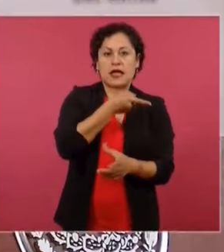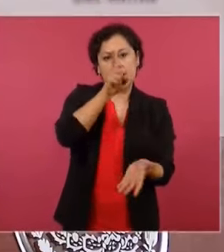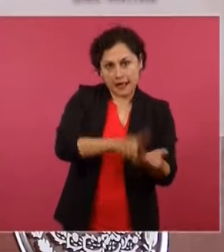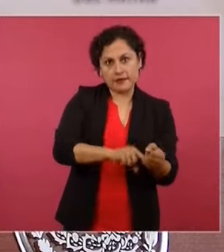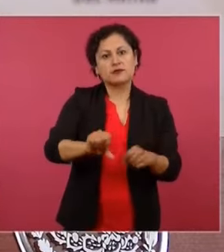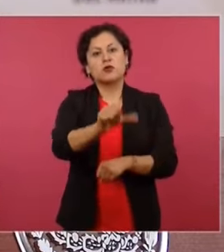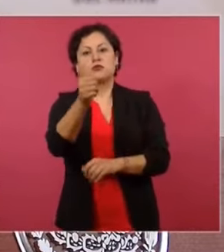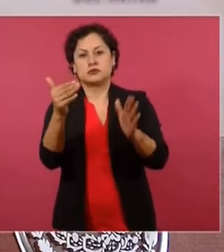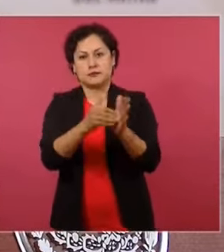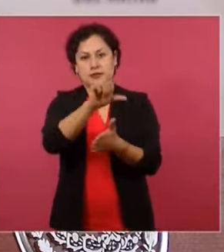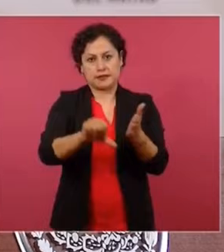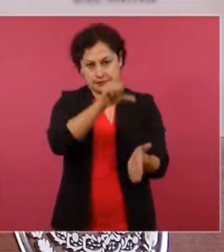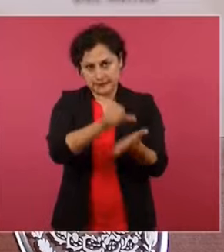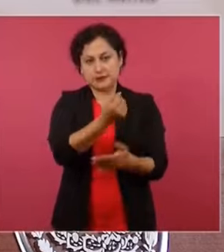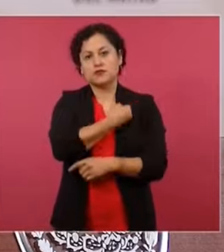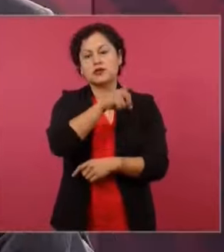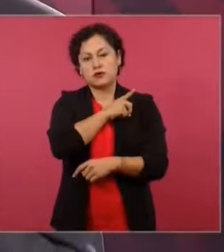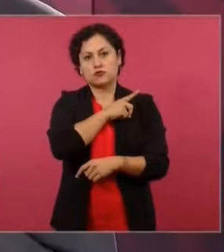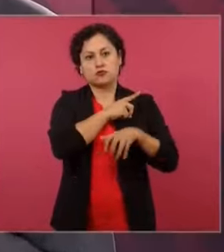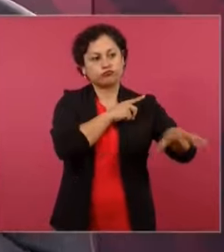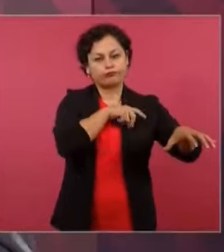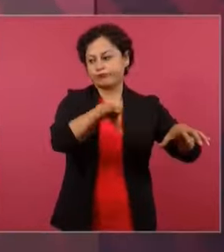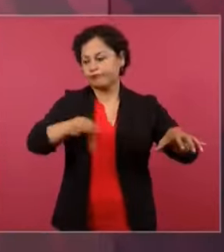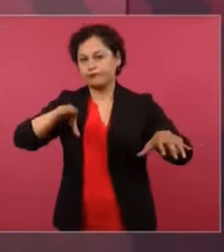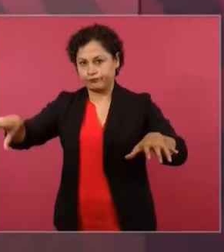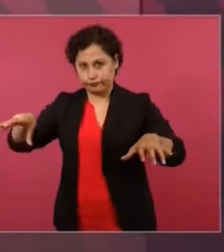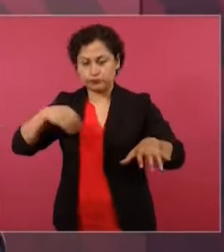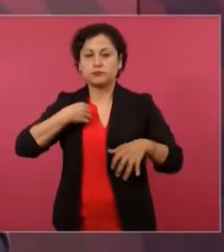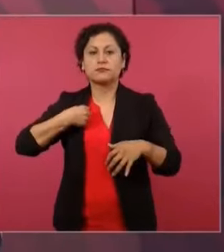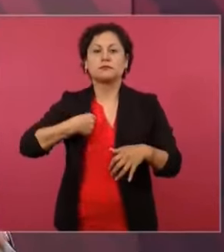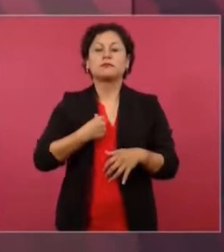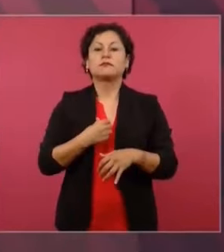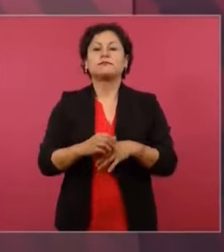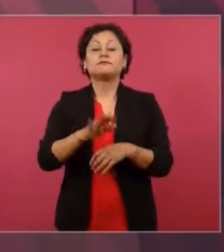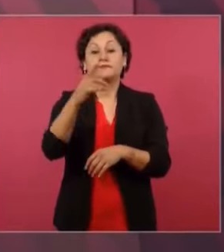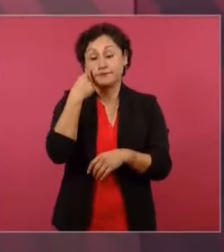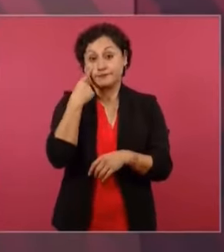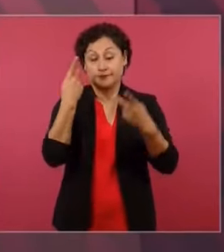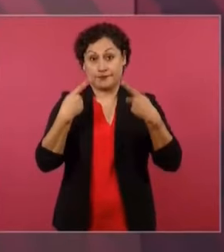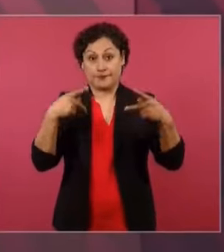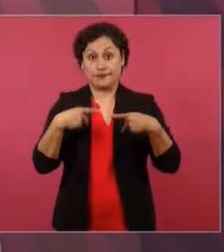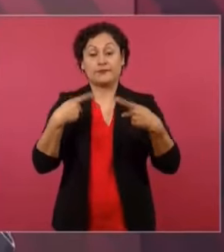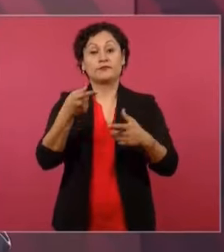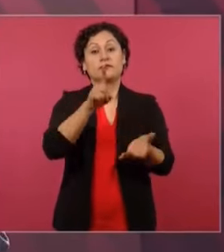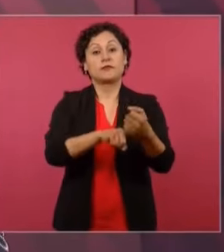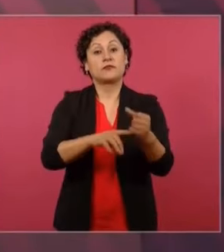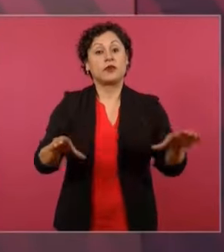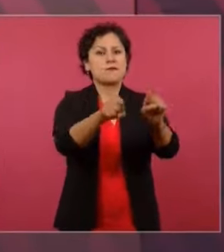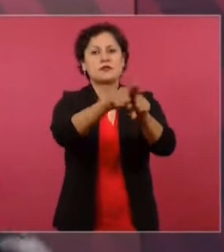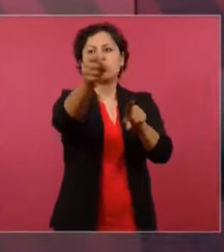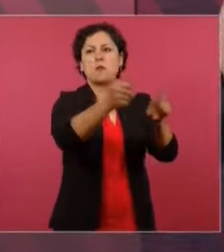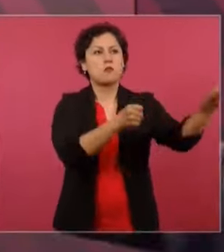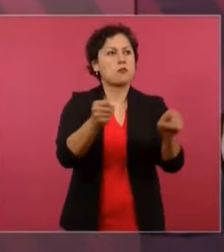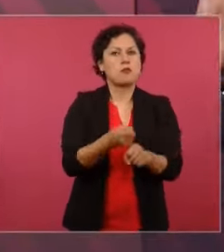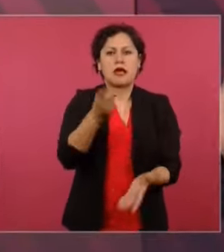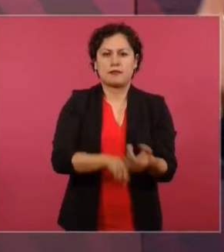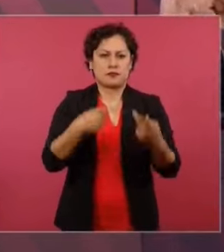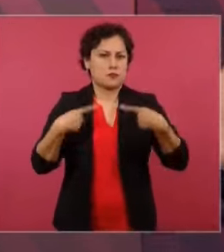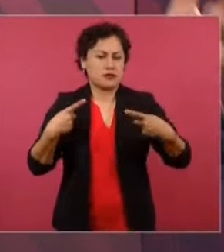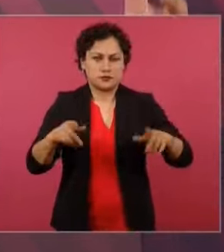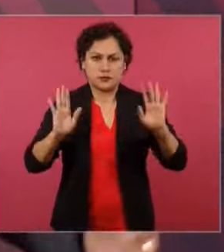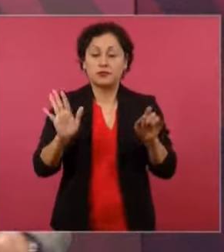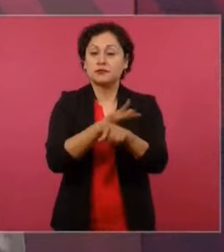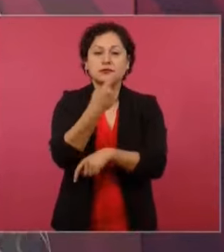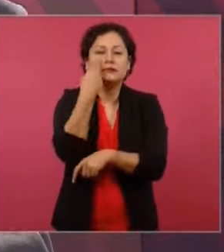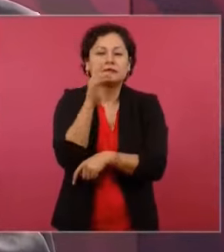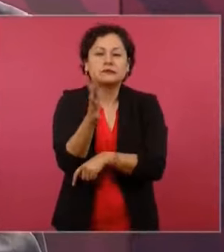de salud. Los comités de salud están integrados por la gente de las comunidades, de las colonias, de los pueblos, porque algo como lo que